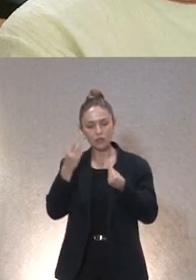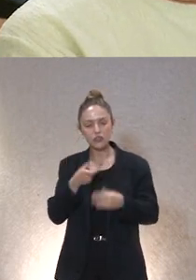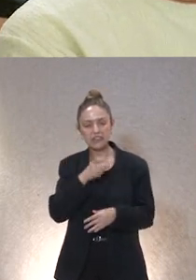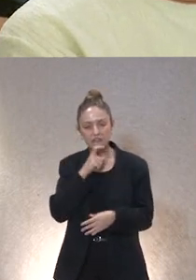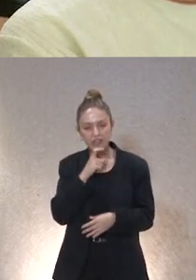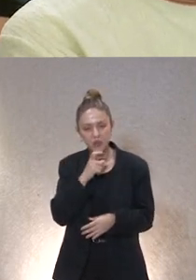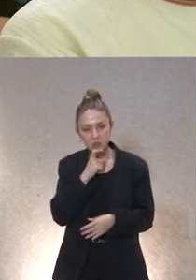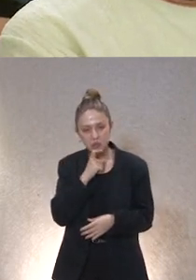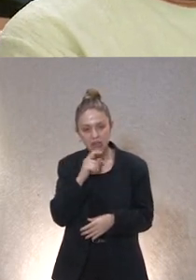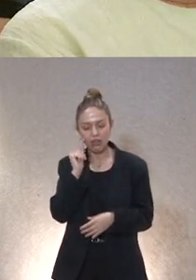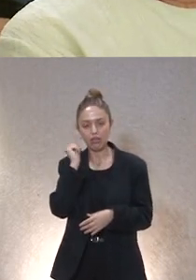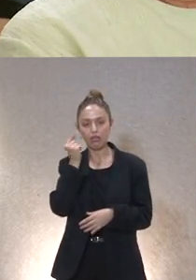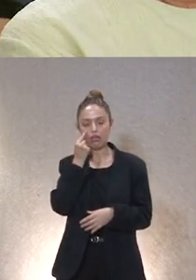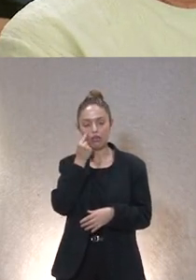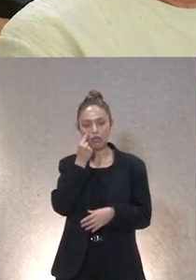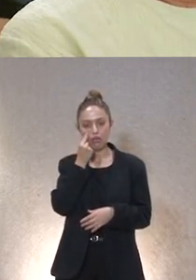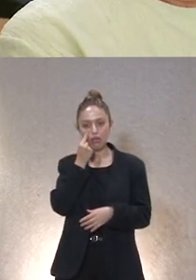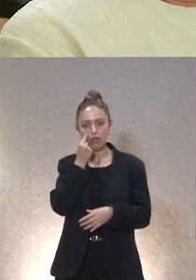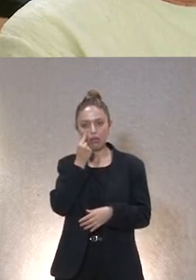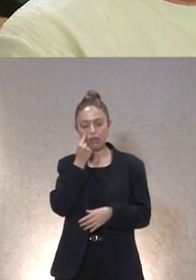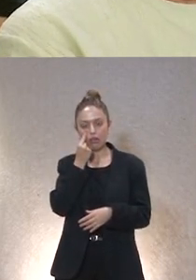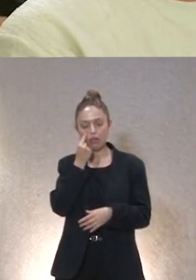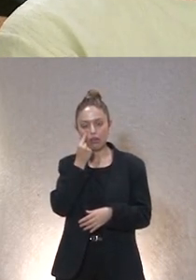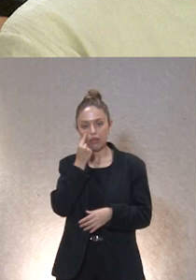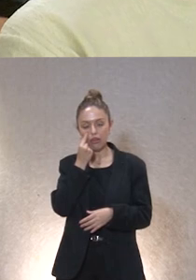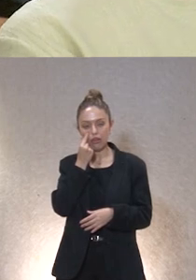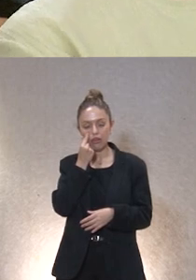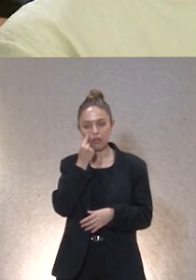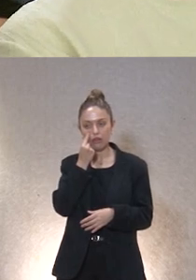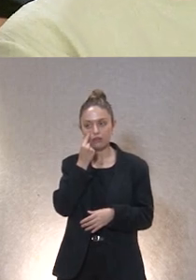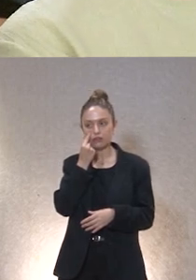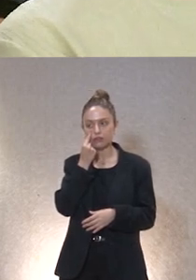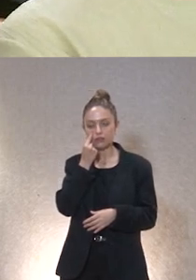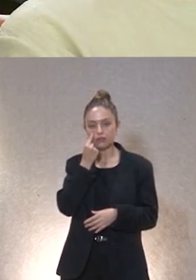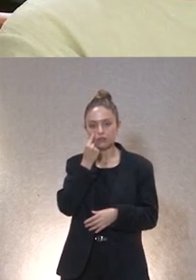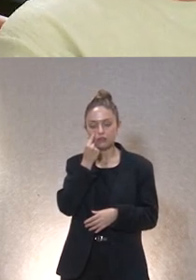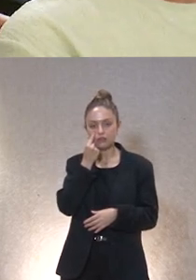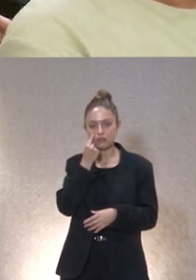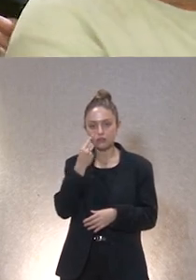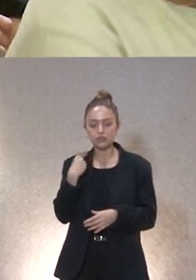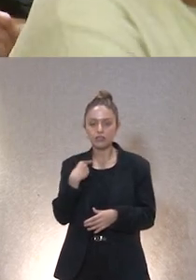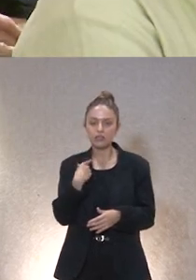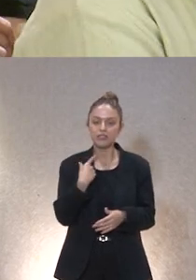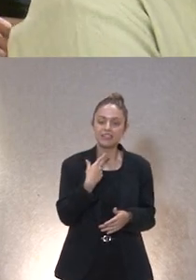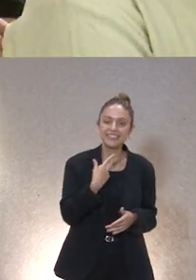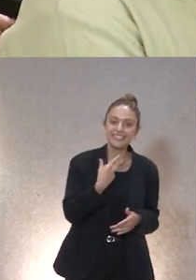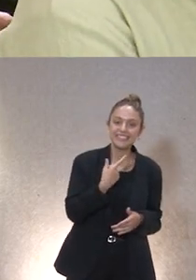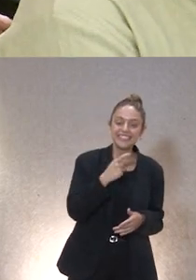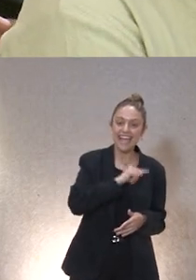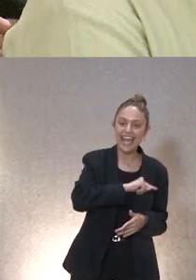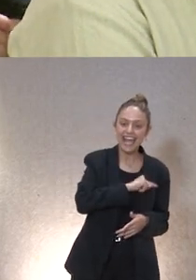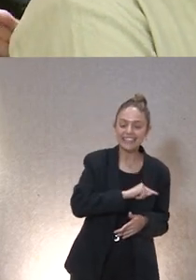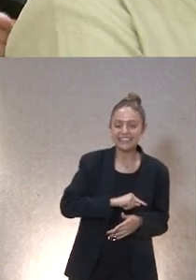con la que nos estamos encontrando a la hora de minorizar daños si es responsabilidad de la ética o no